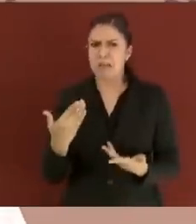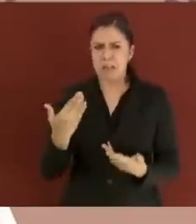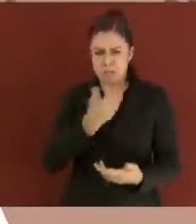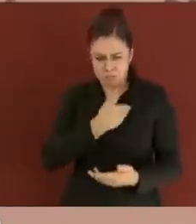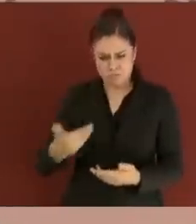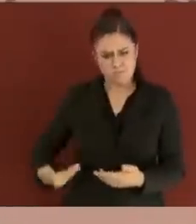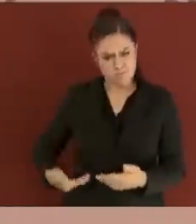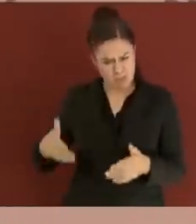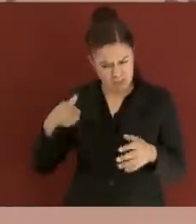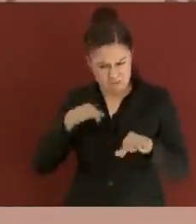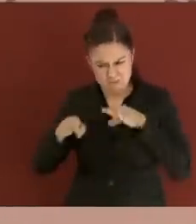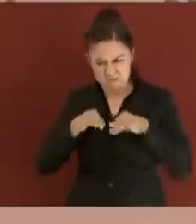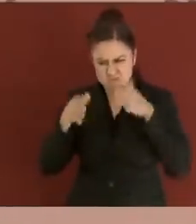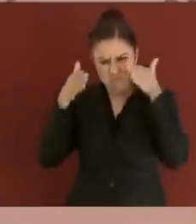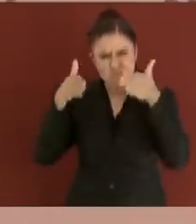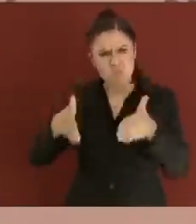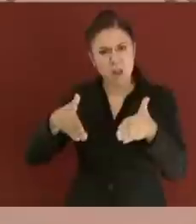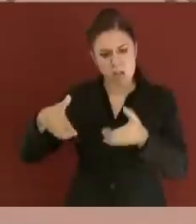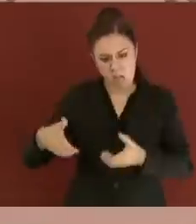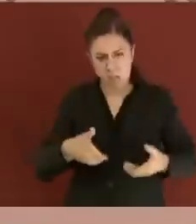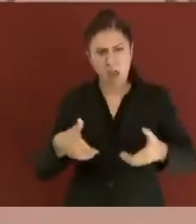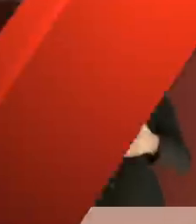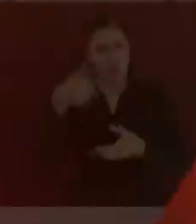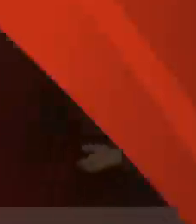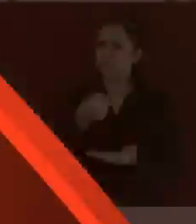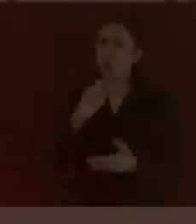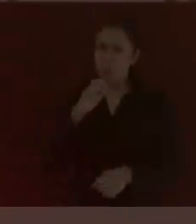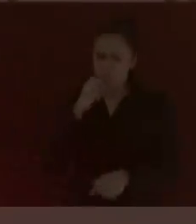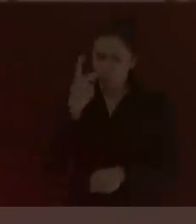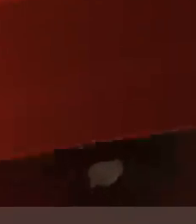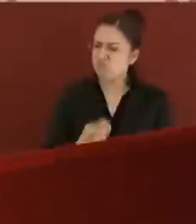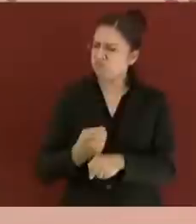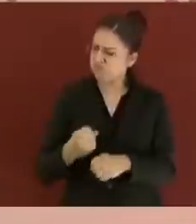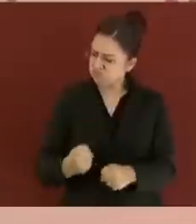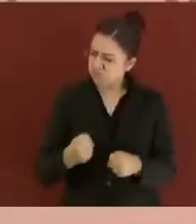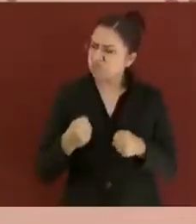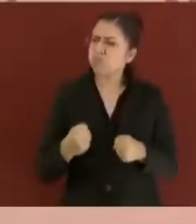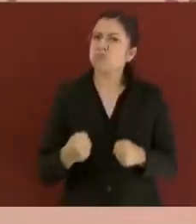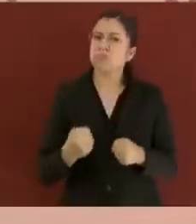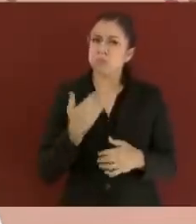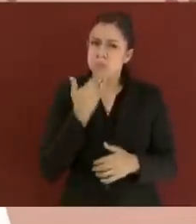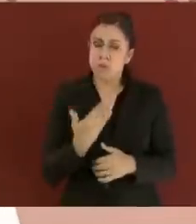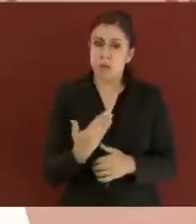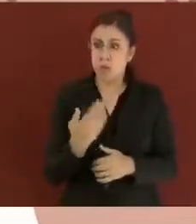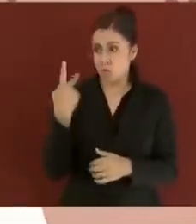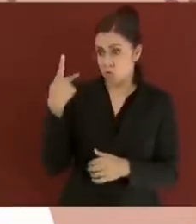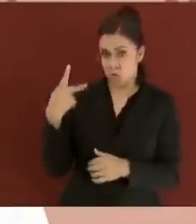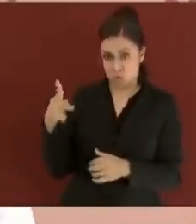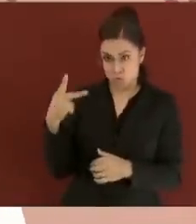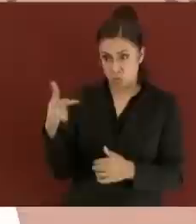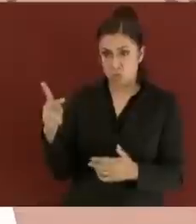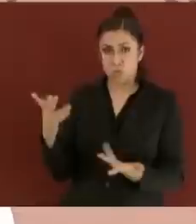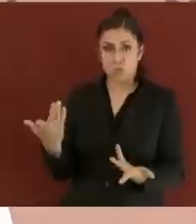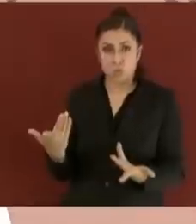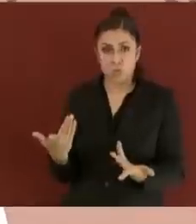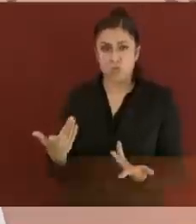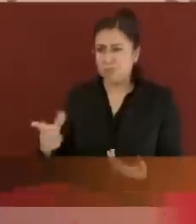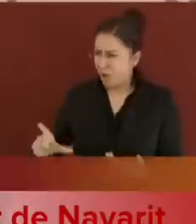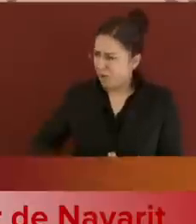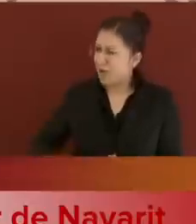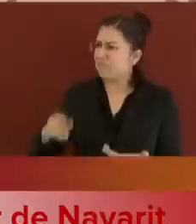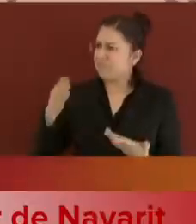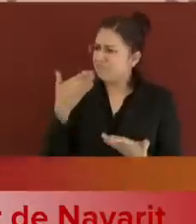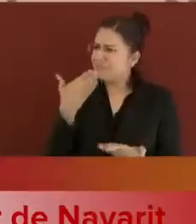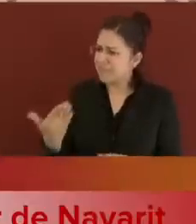cumplir y usted lo hace de manera puntual, señor presidente. En su gobierno tenemos la absoluta certeza de que